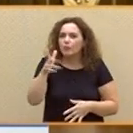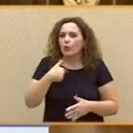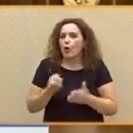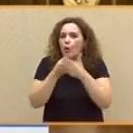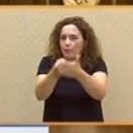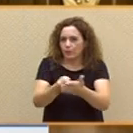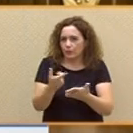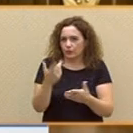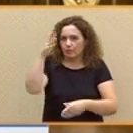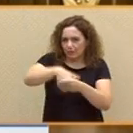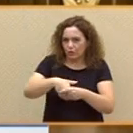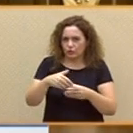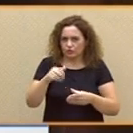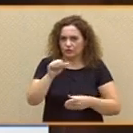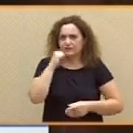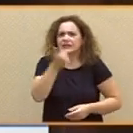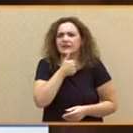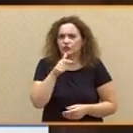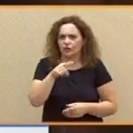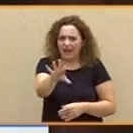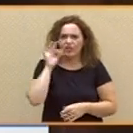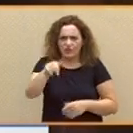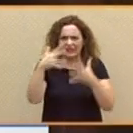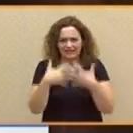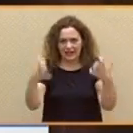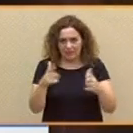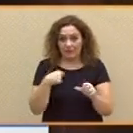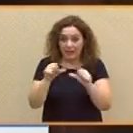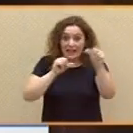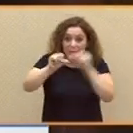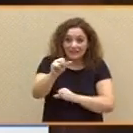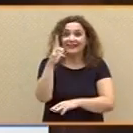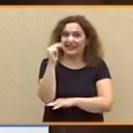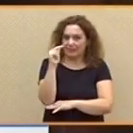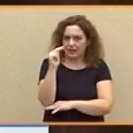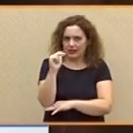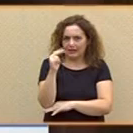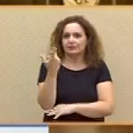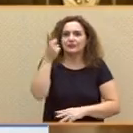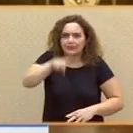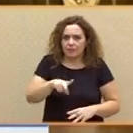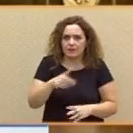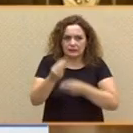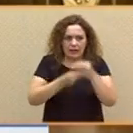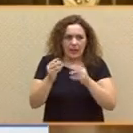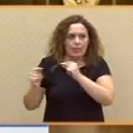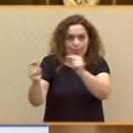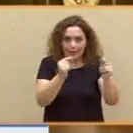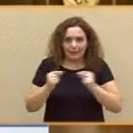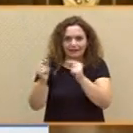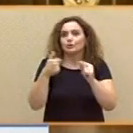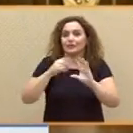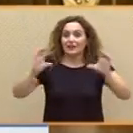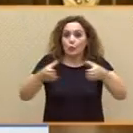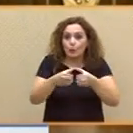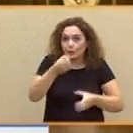en la elección de la mesa de esta Cámara. Y a partir del viernes, por supuesto, se recrudecerá el debate sobre si el Partido Socialista